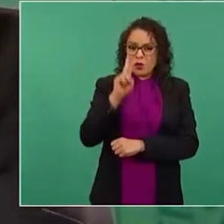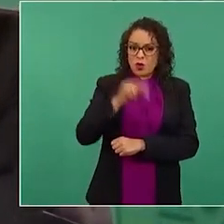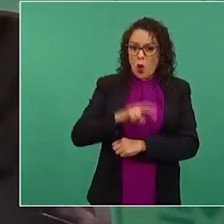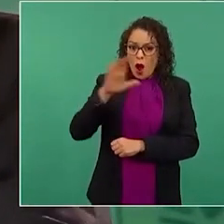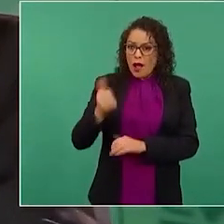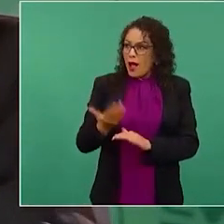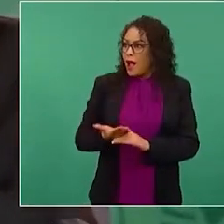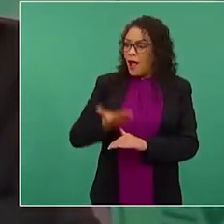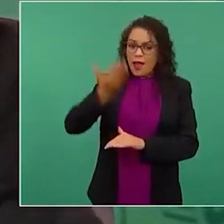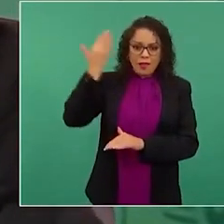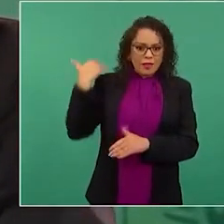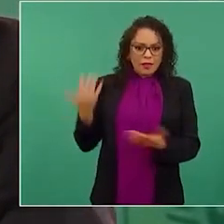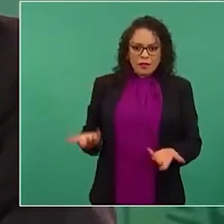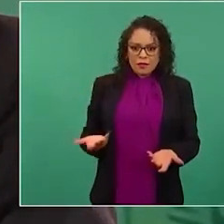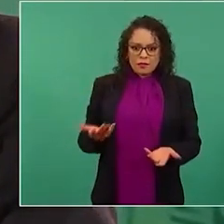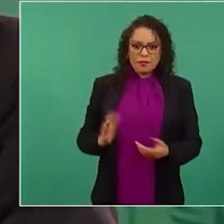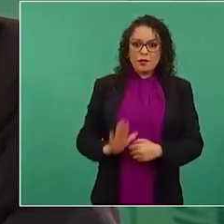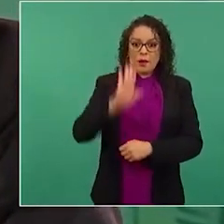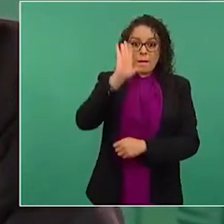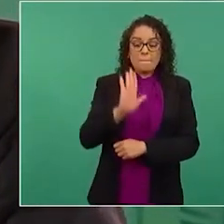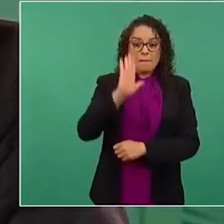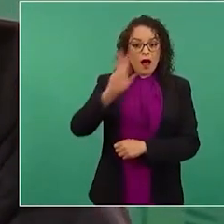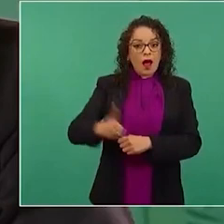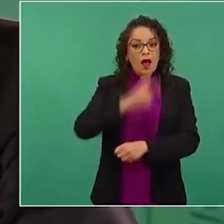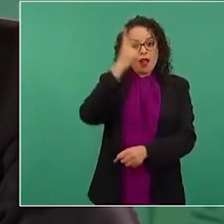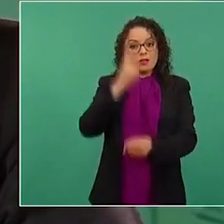Fue como la segunda conquista.